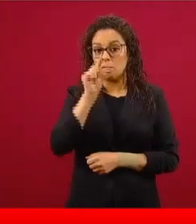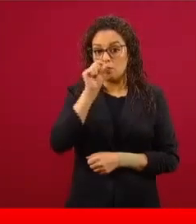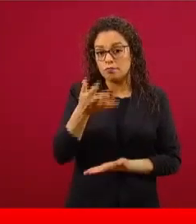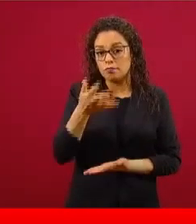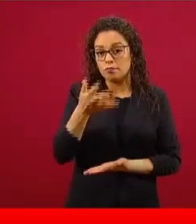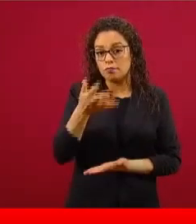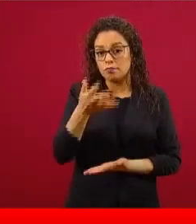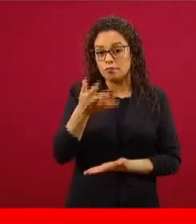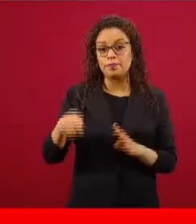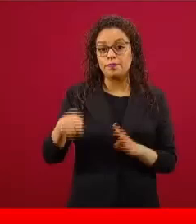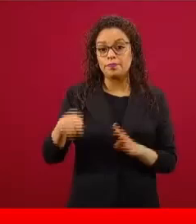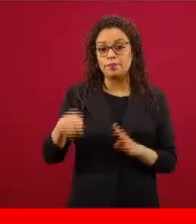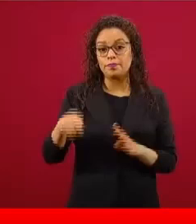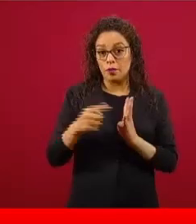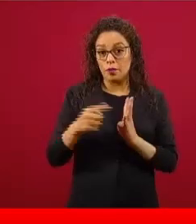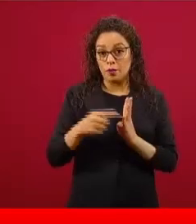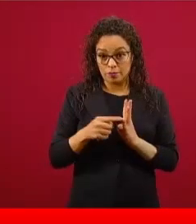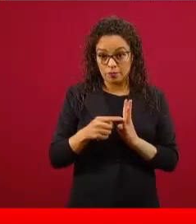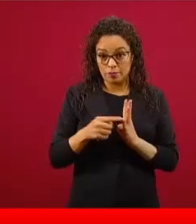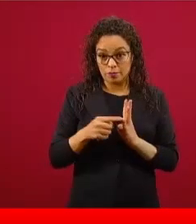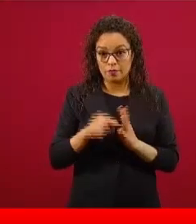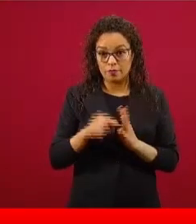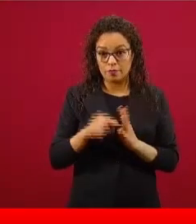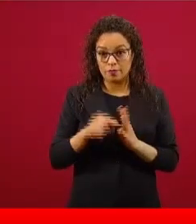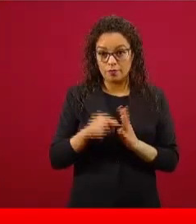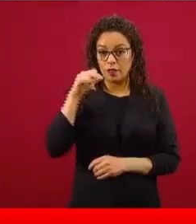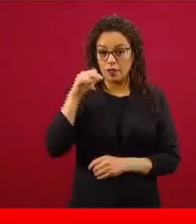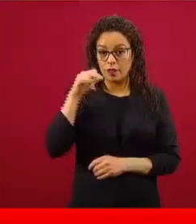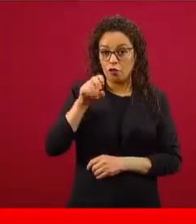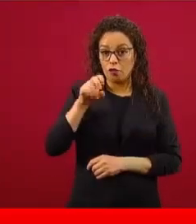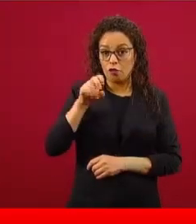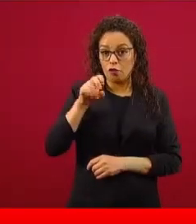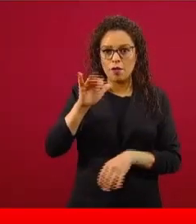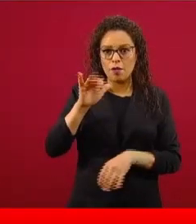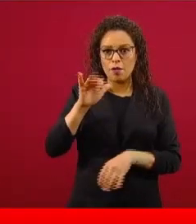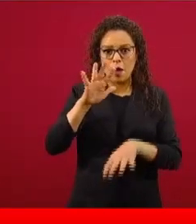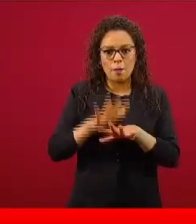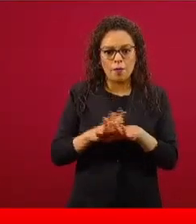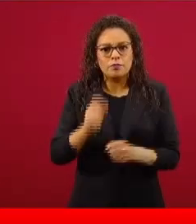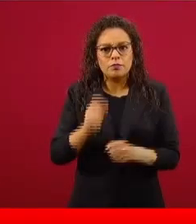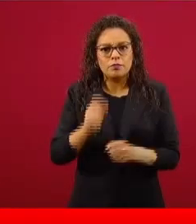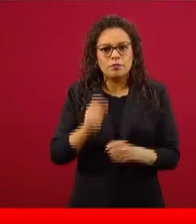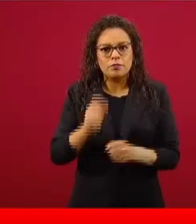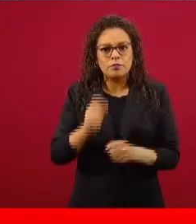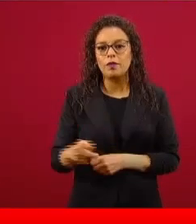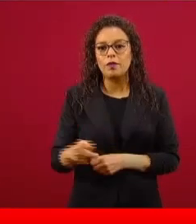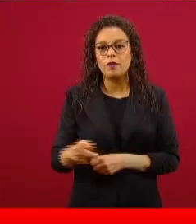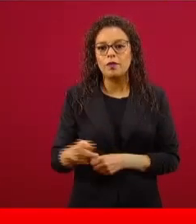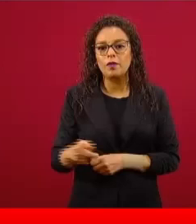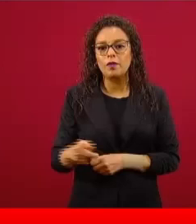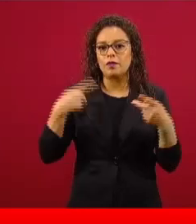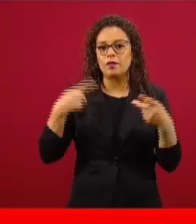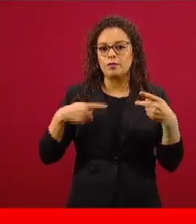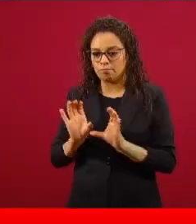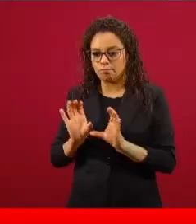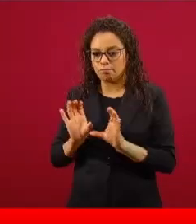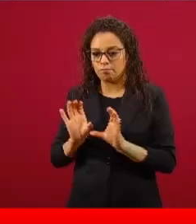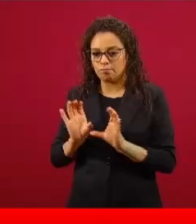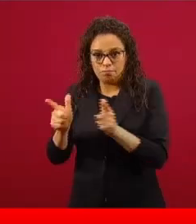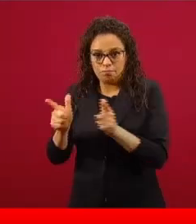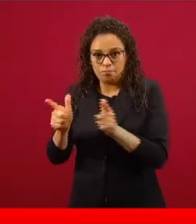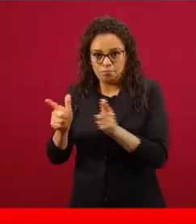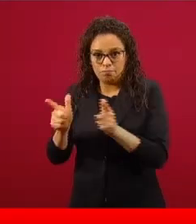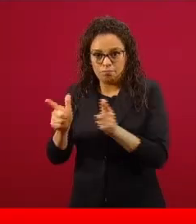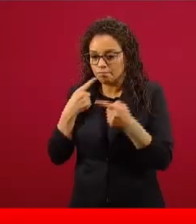también la infodemia lo que potencia son las teorías de la conspiración y también ustedes habrán